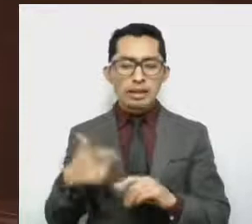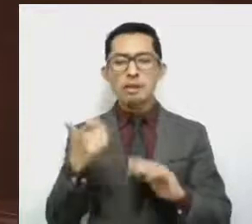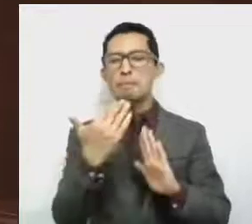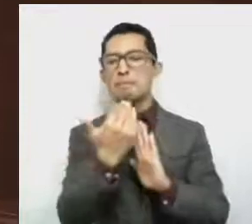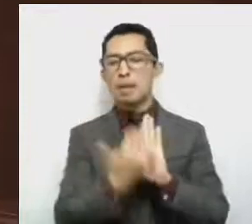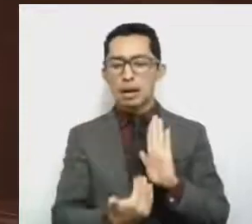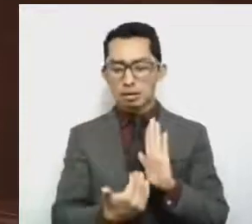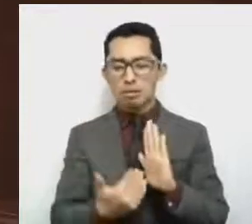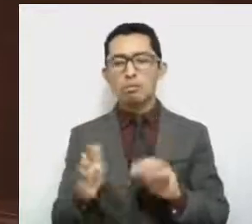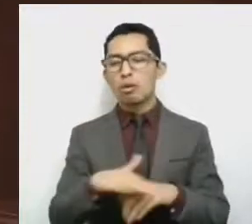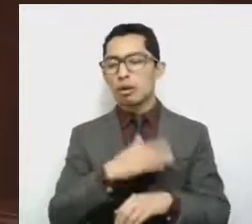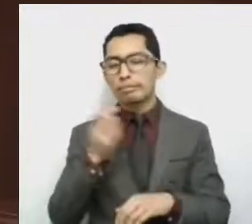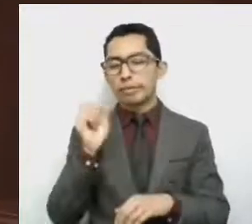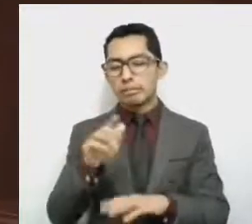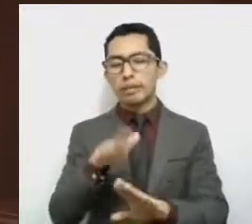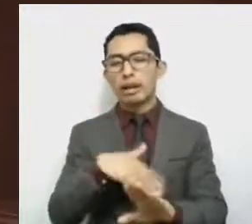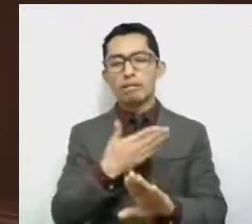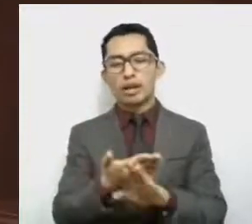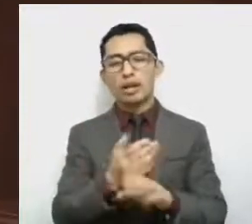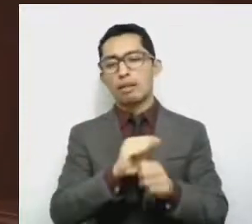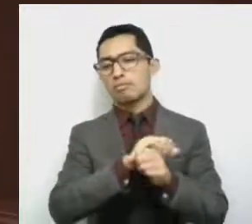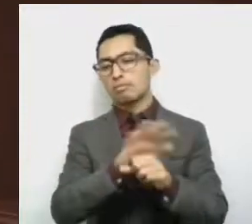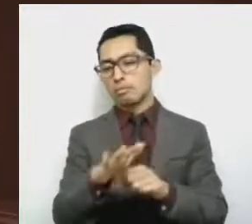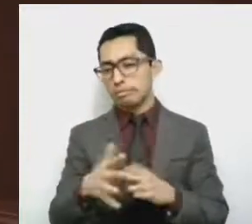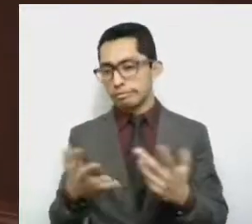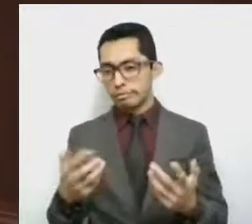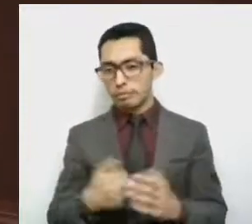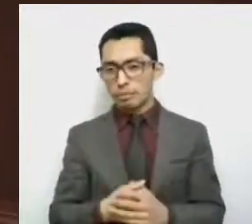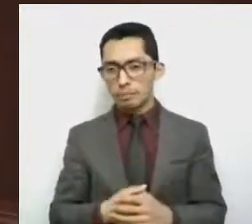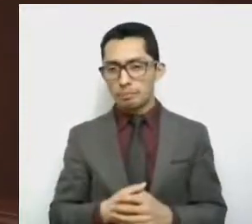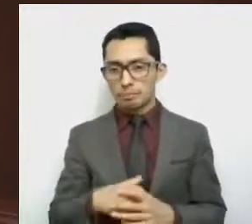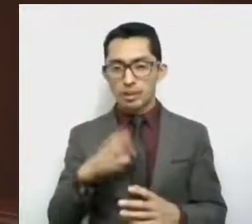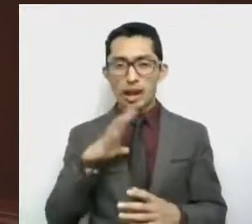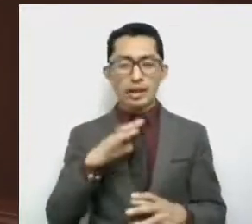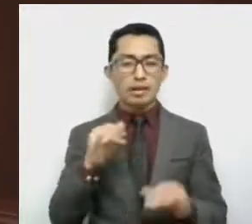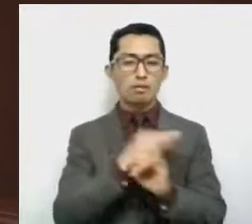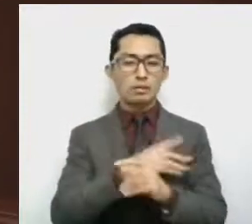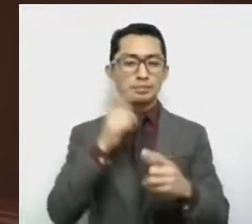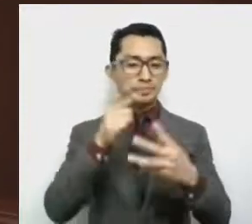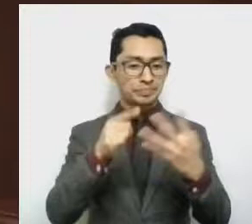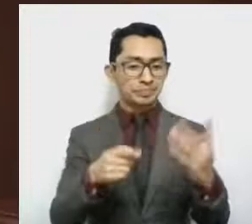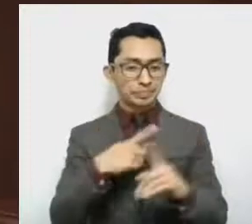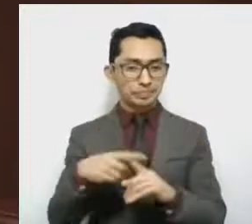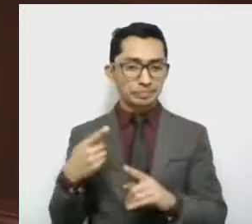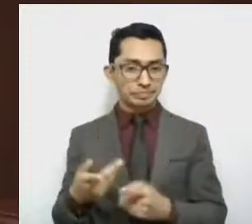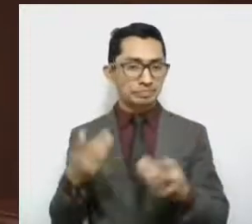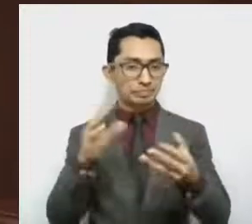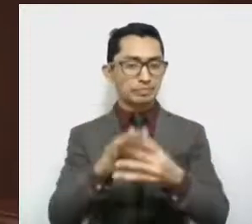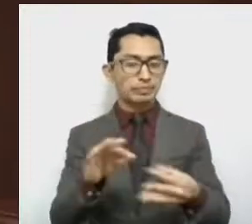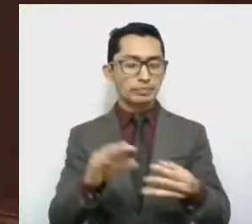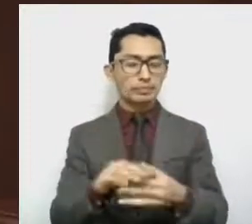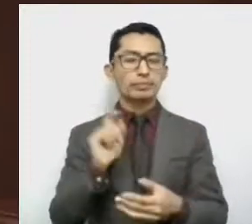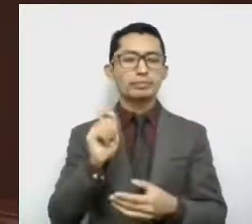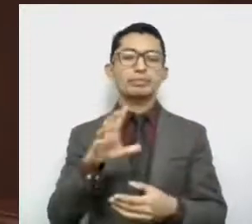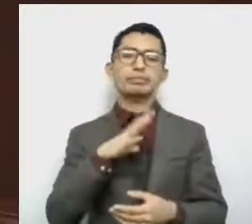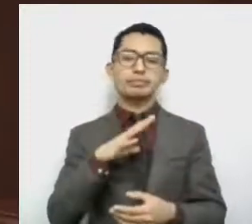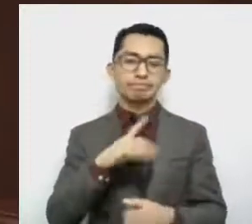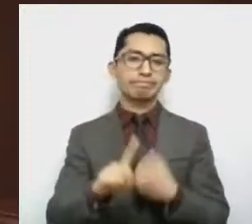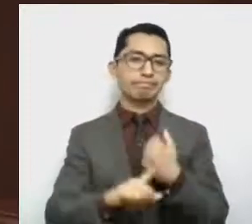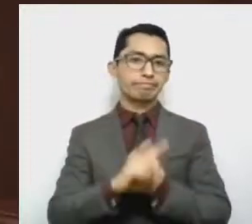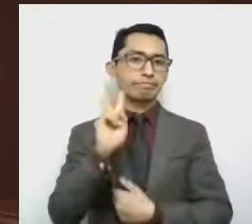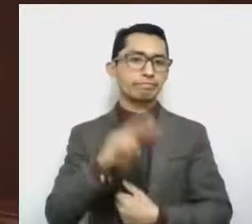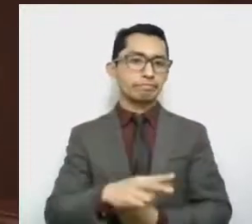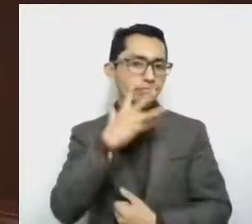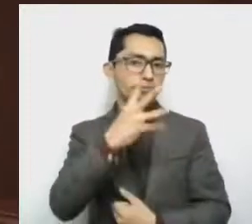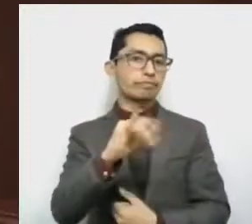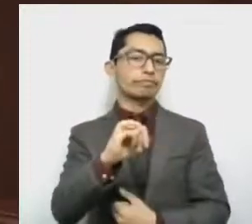pandemia. Con los datos anteriores, se refleja que hay un problema serio en la